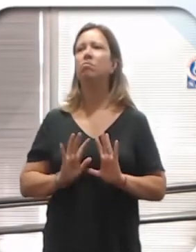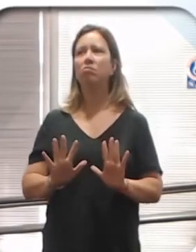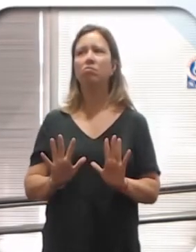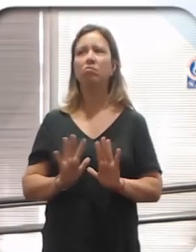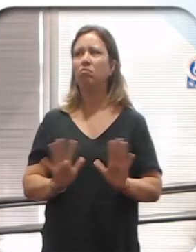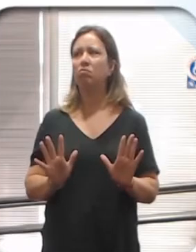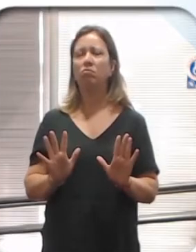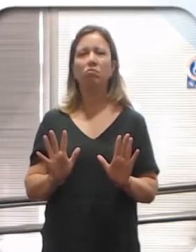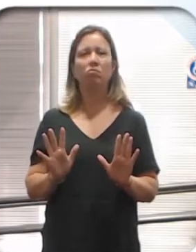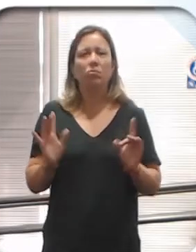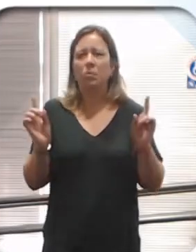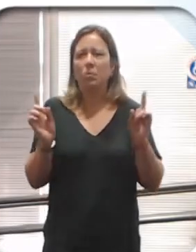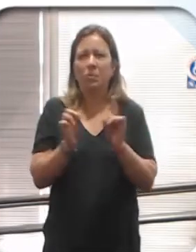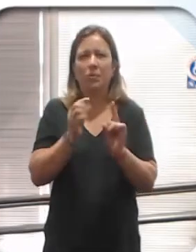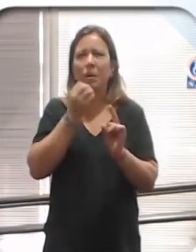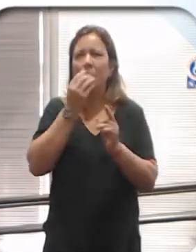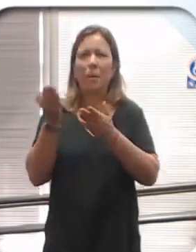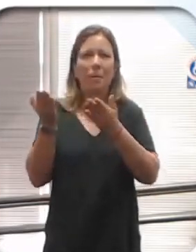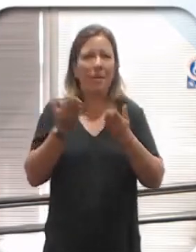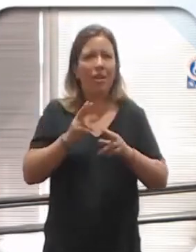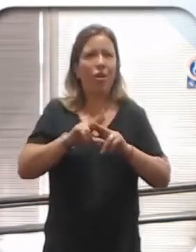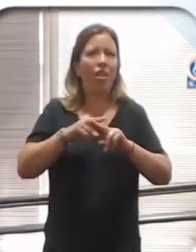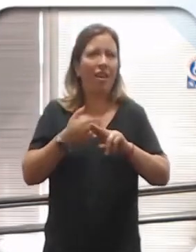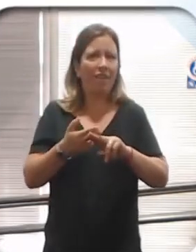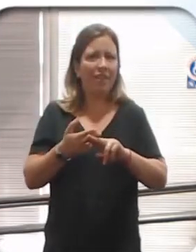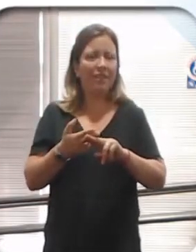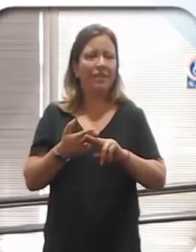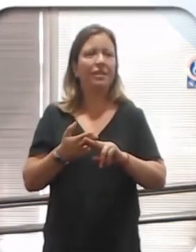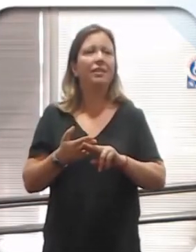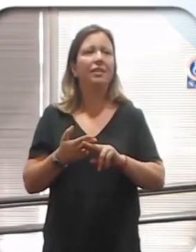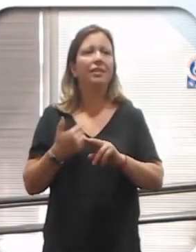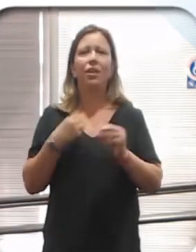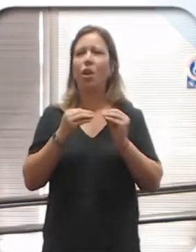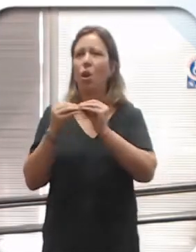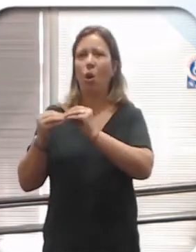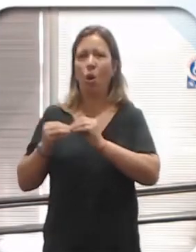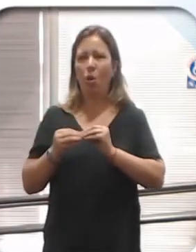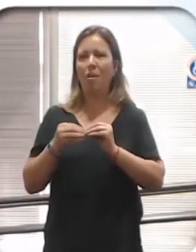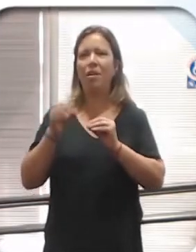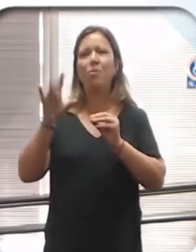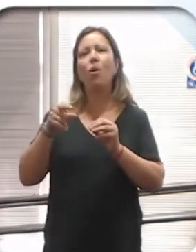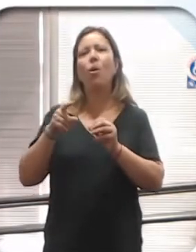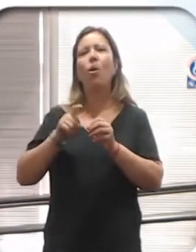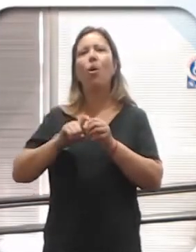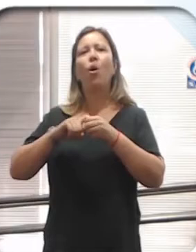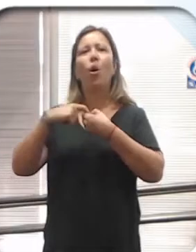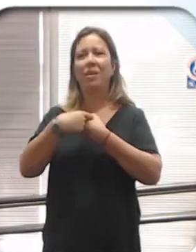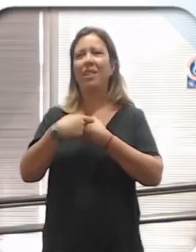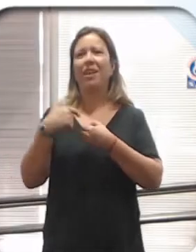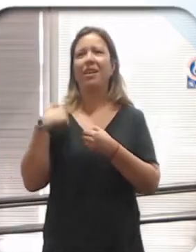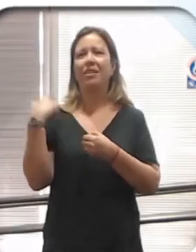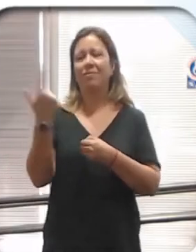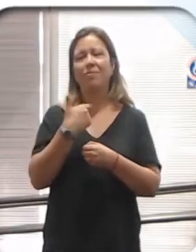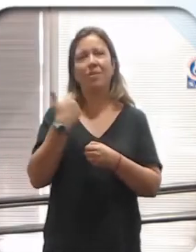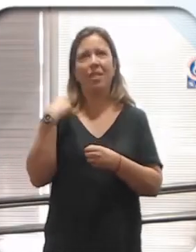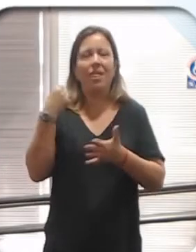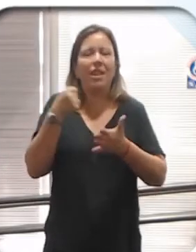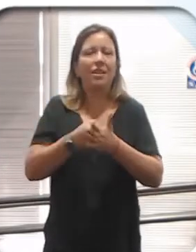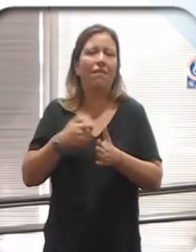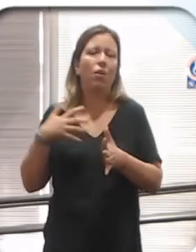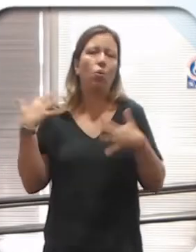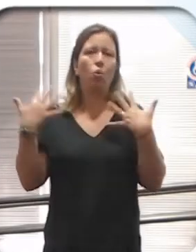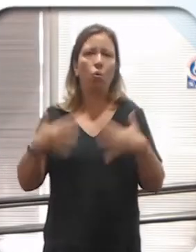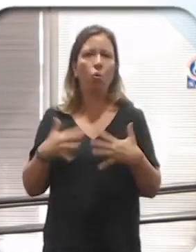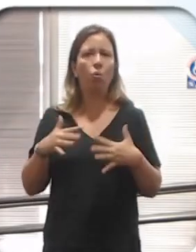Una breve bienvenida nuevamente en nombre de los compañeros del Comité de Bioética. Es para nosotros un desafío enorme